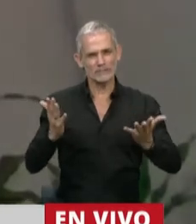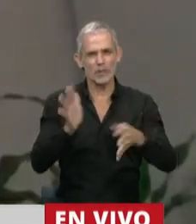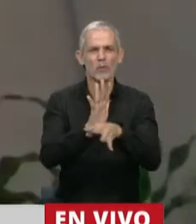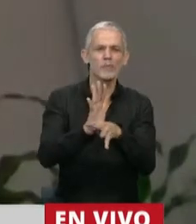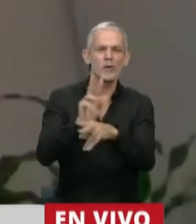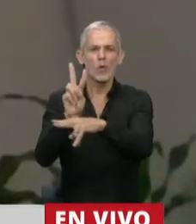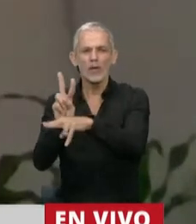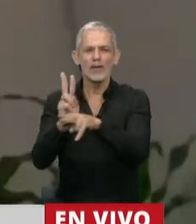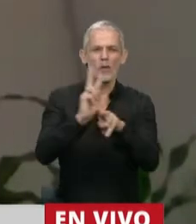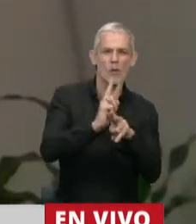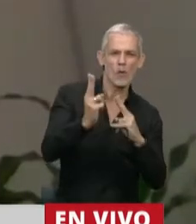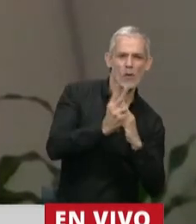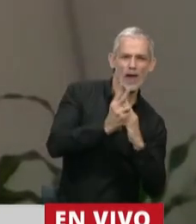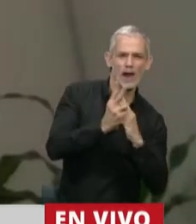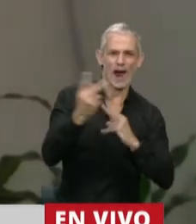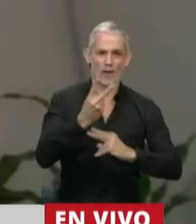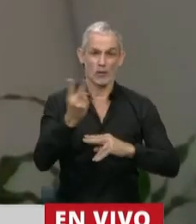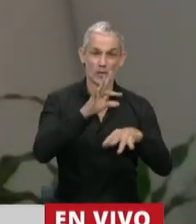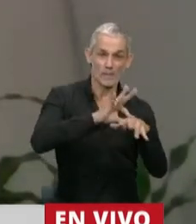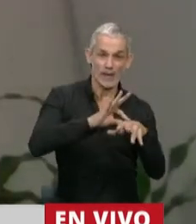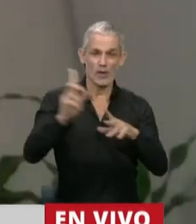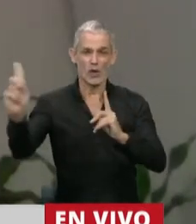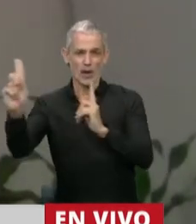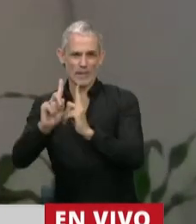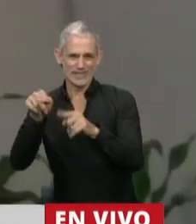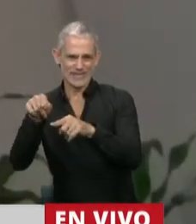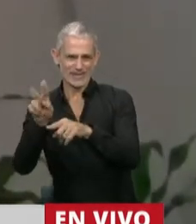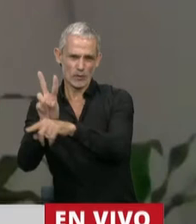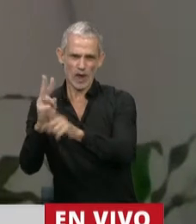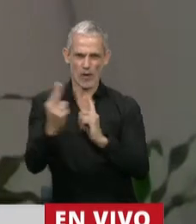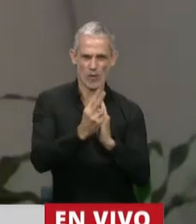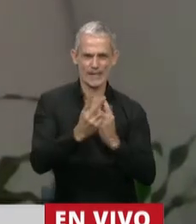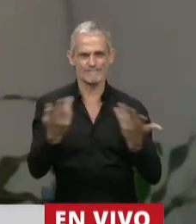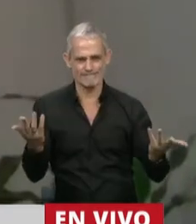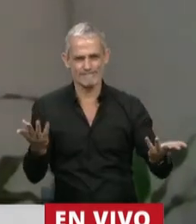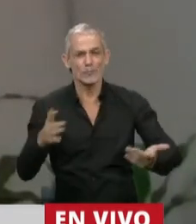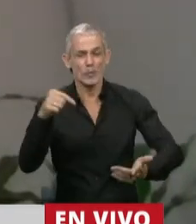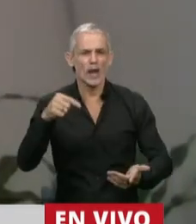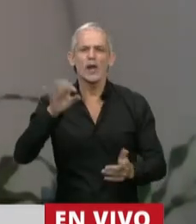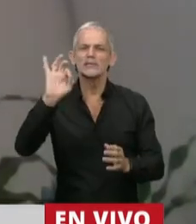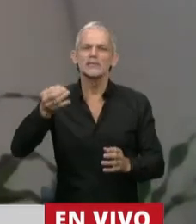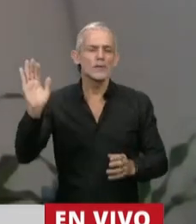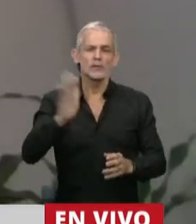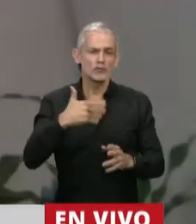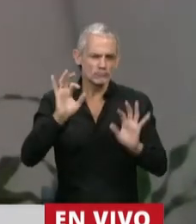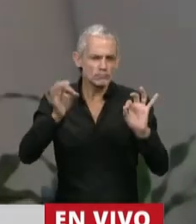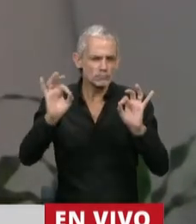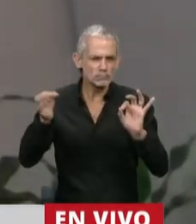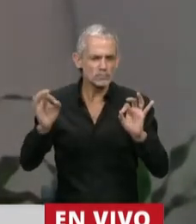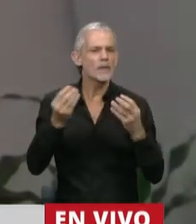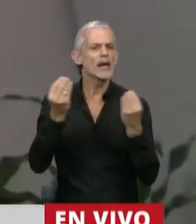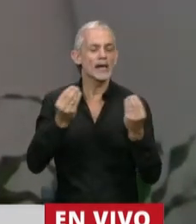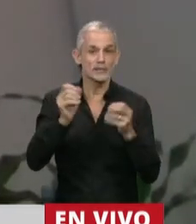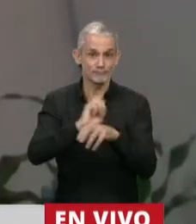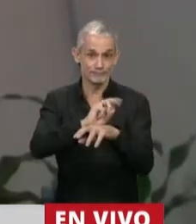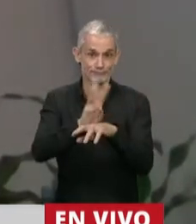ambas partes de esa relación. A estas alturas creo que todos ya sabemos que este